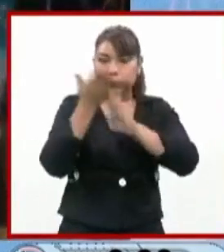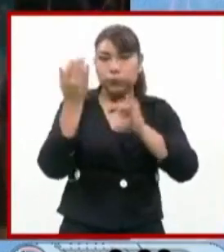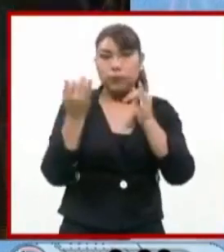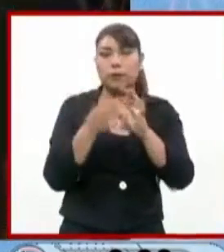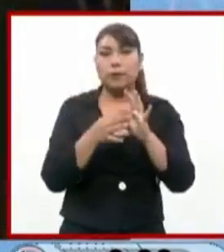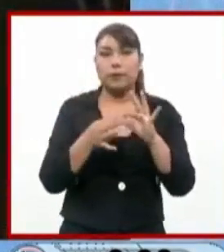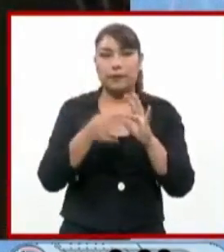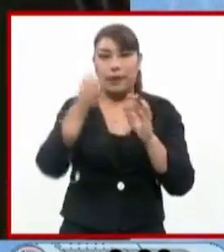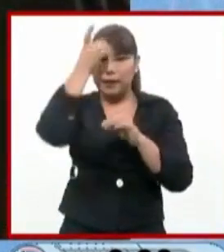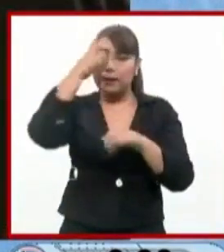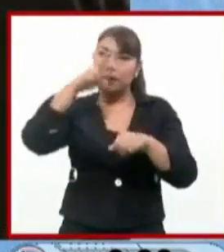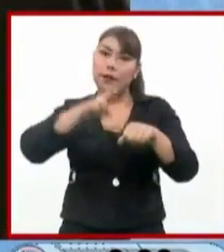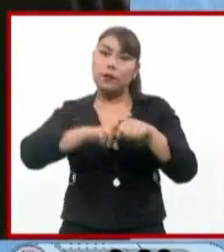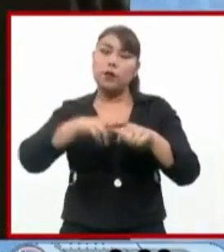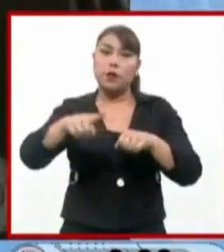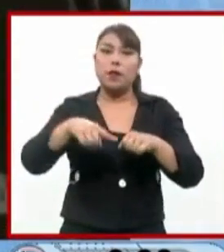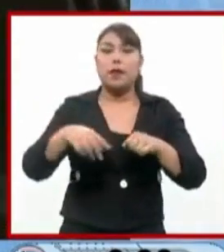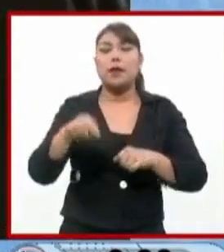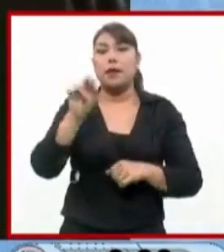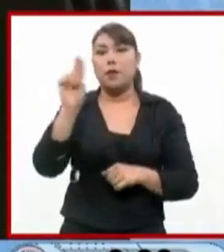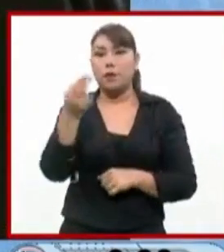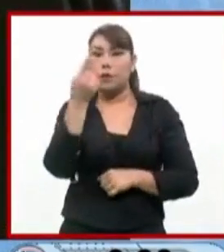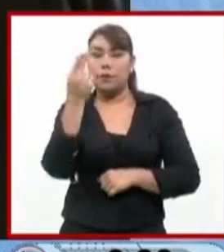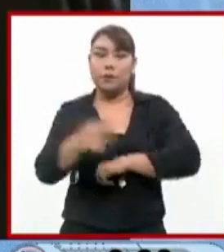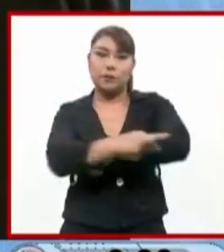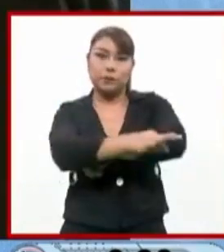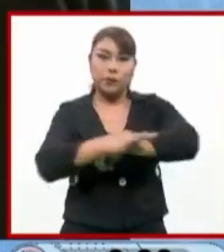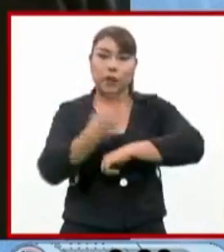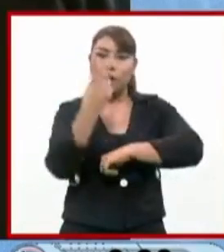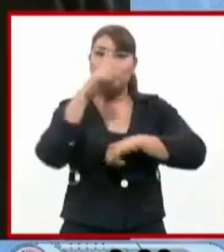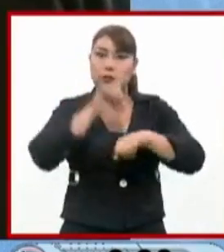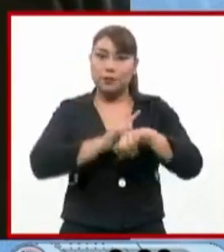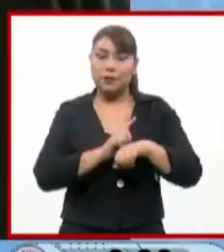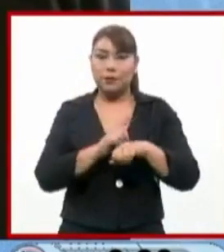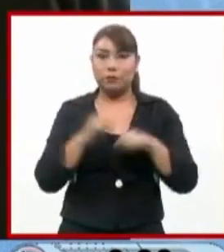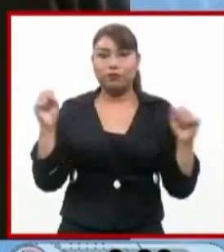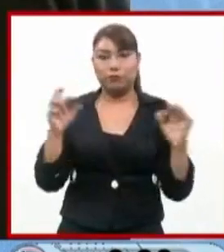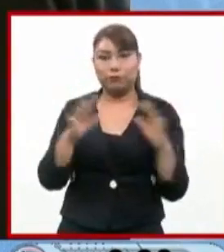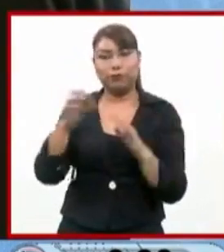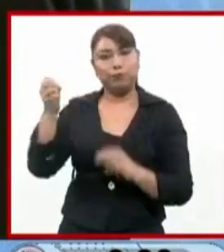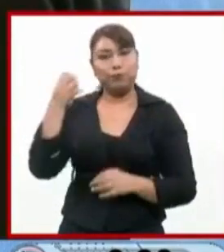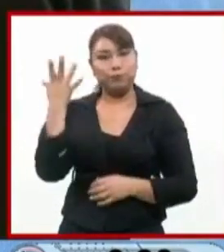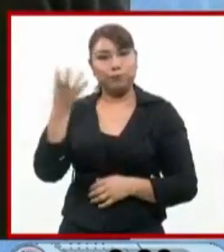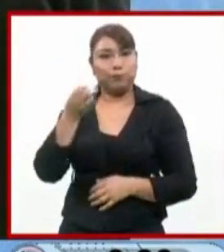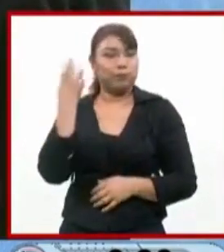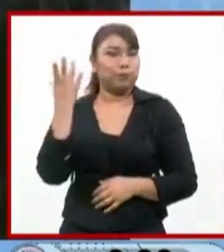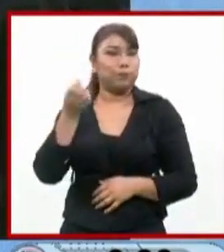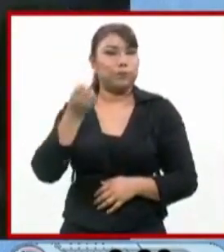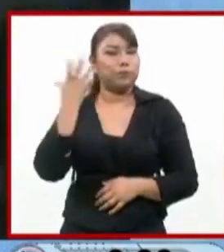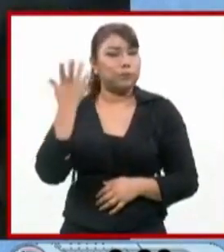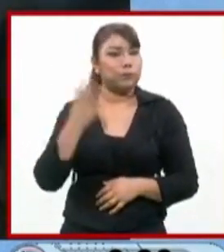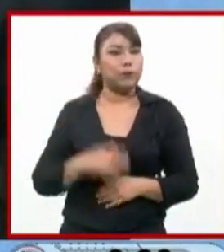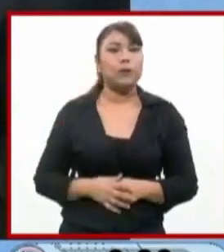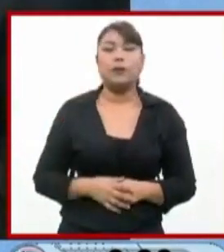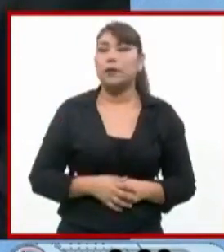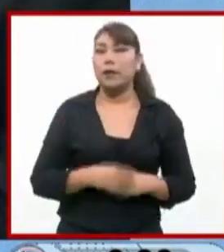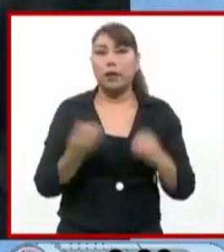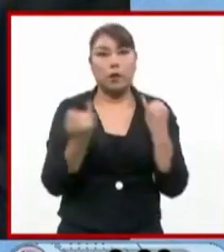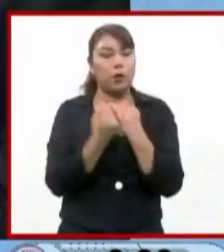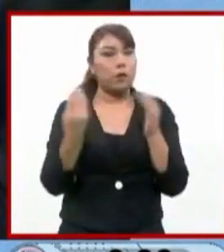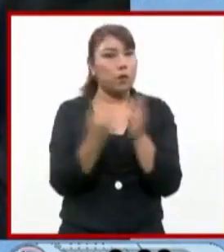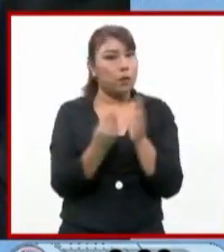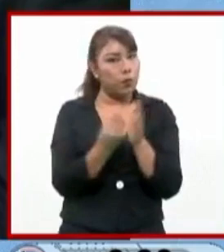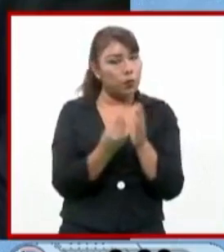director de esta facultad, comentó que durante los dos días que duró el encuentro se ofreció una conferencia magistral, un conversatorio y un curso sobre